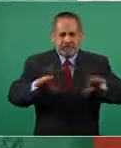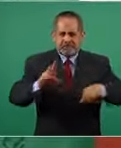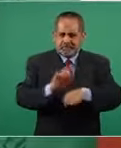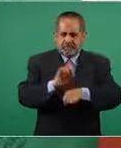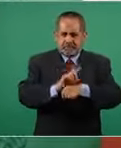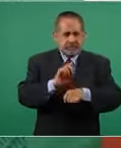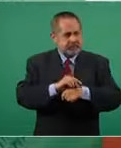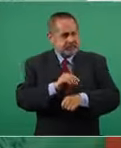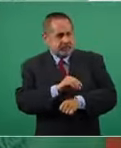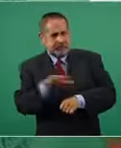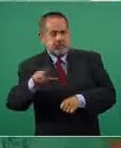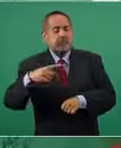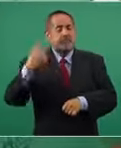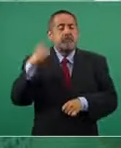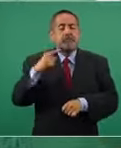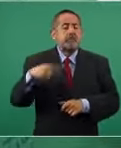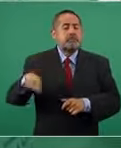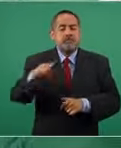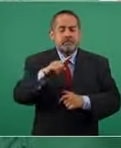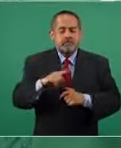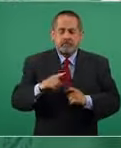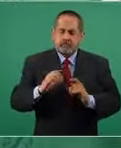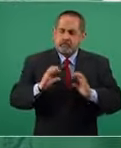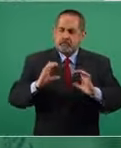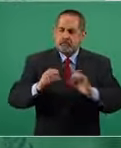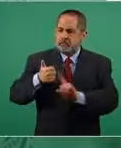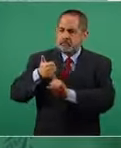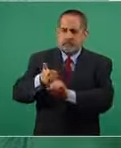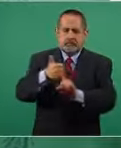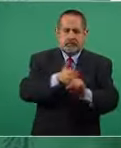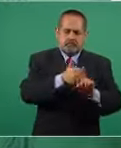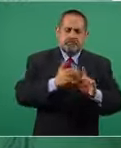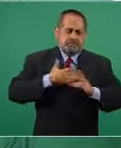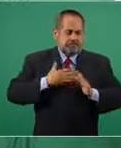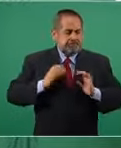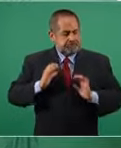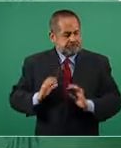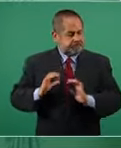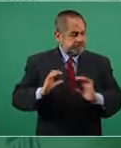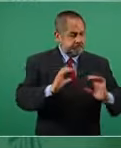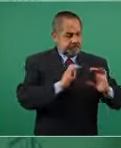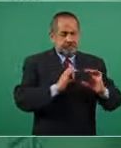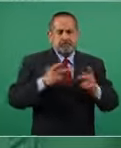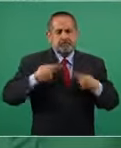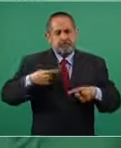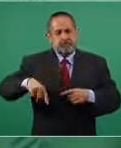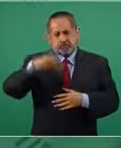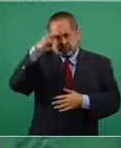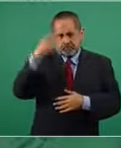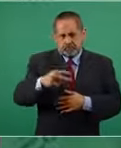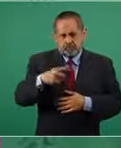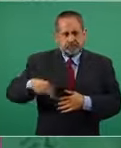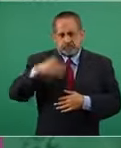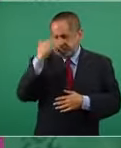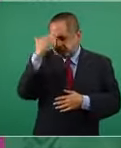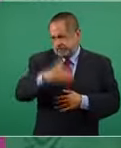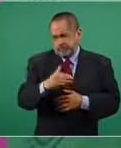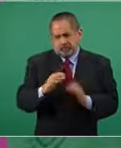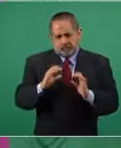nos cuidemos todos los mexicanos que sepamos